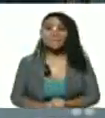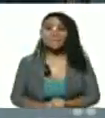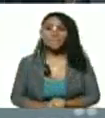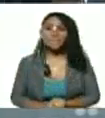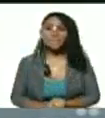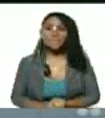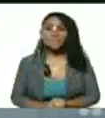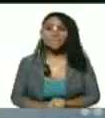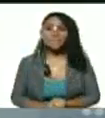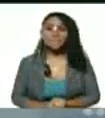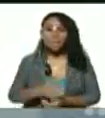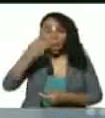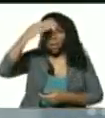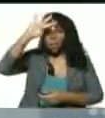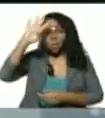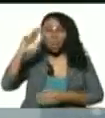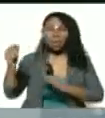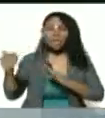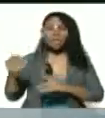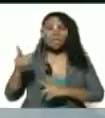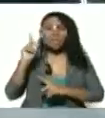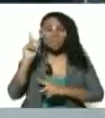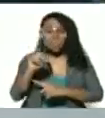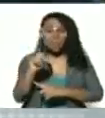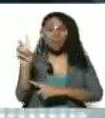A Cuba y a Venezuela también. Bien,